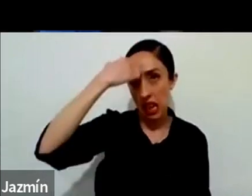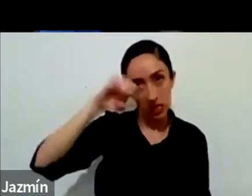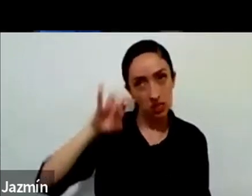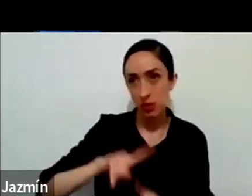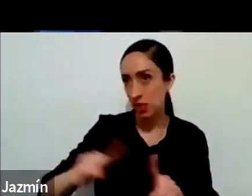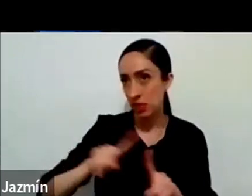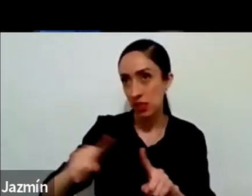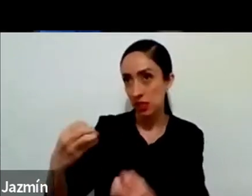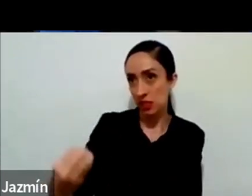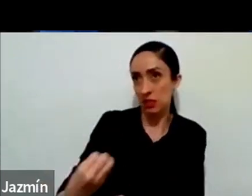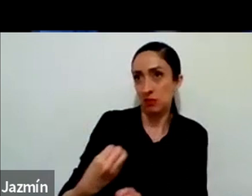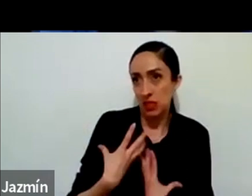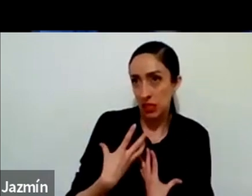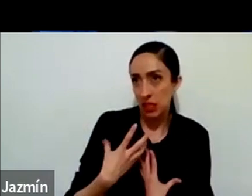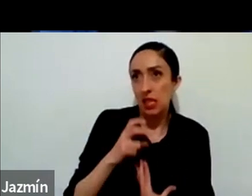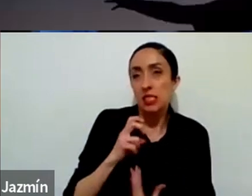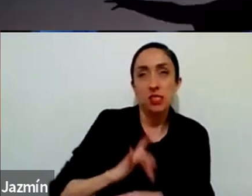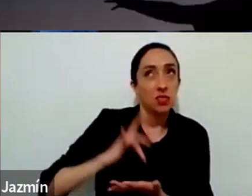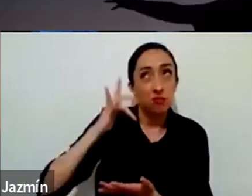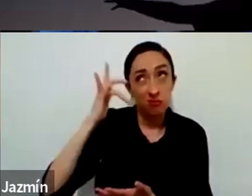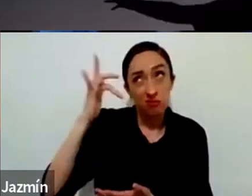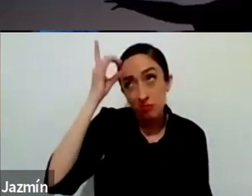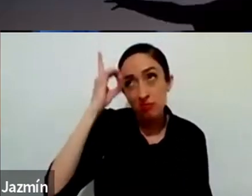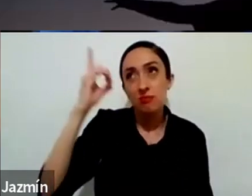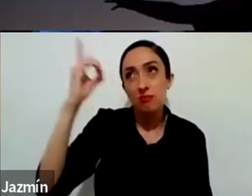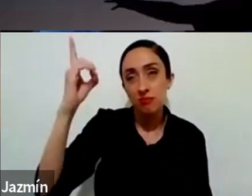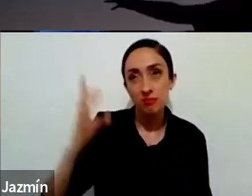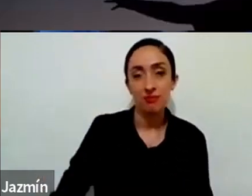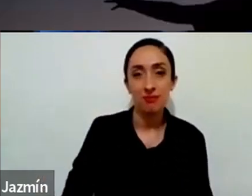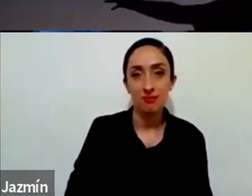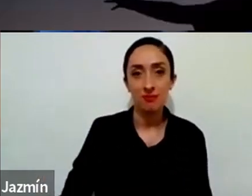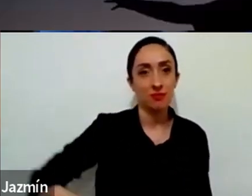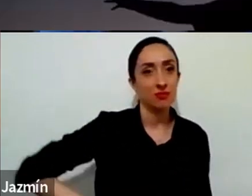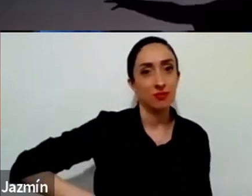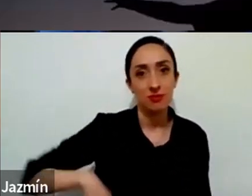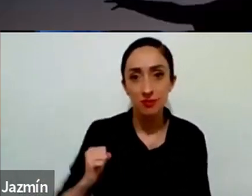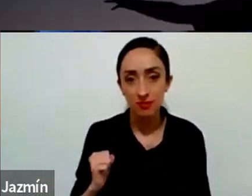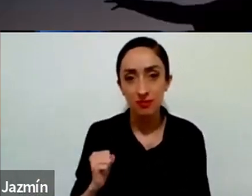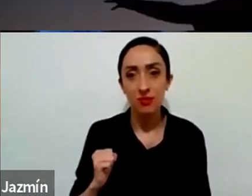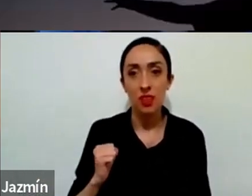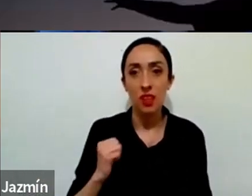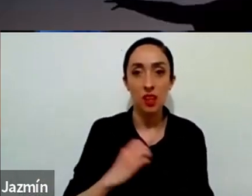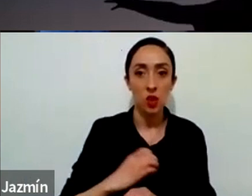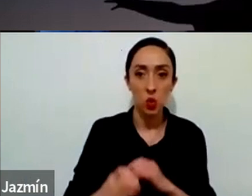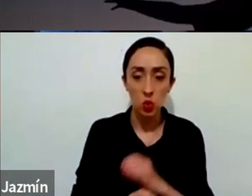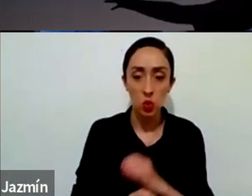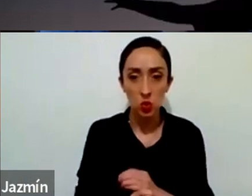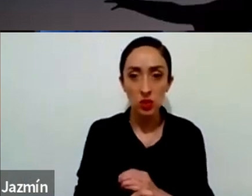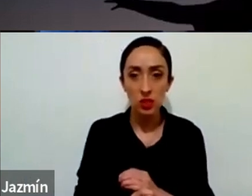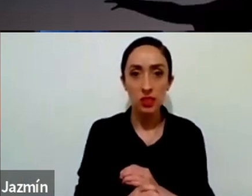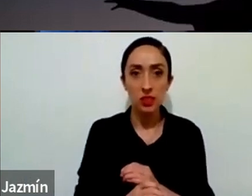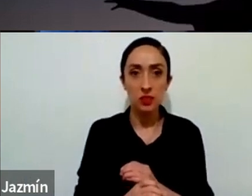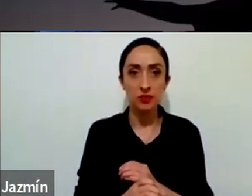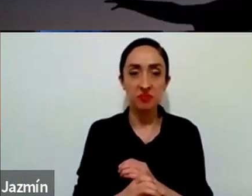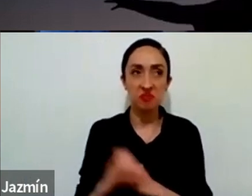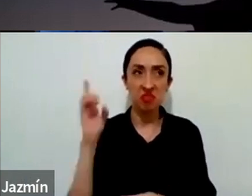Y de alguna manera hacer un esfuerzo por identificar aquellas cosas que pasaron